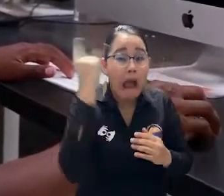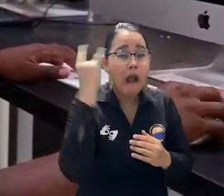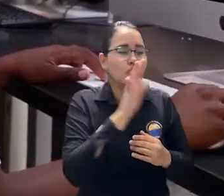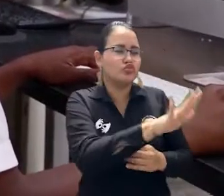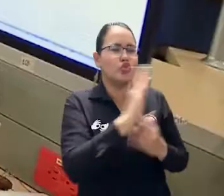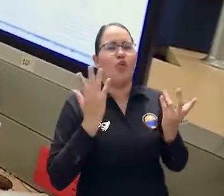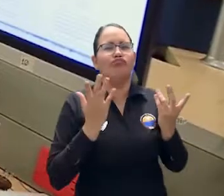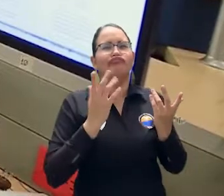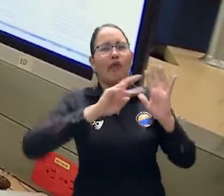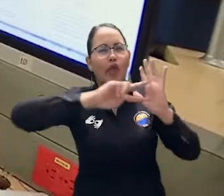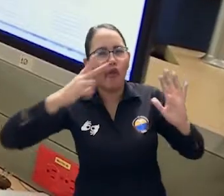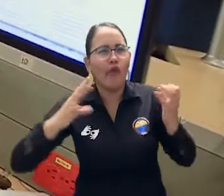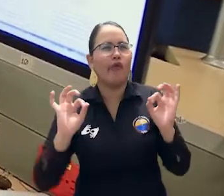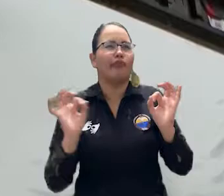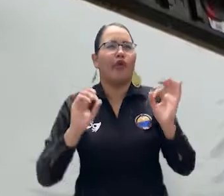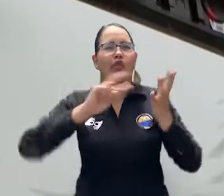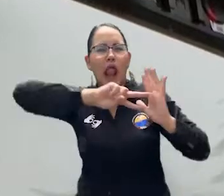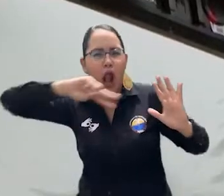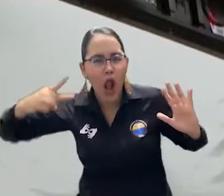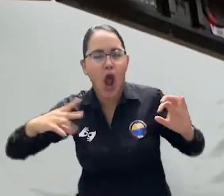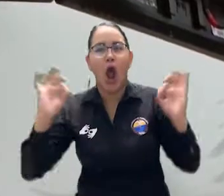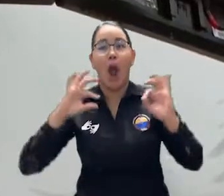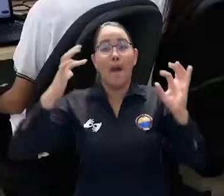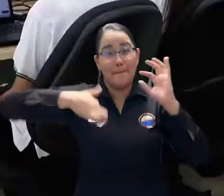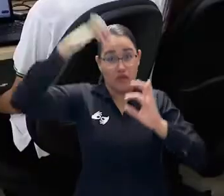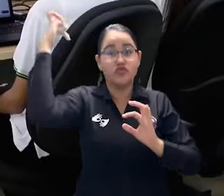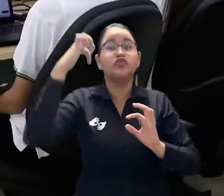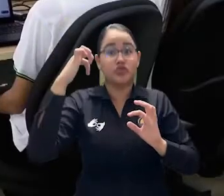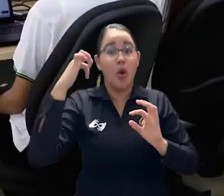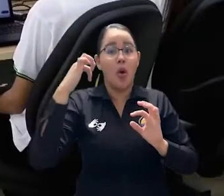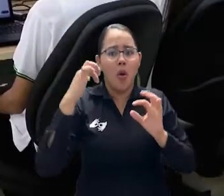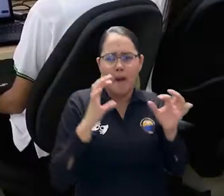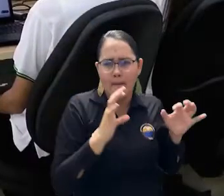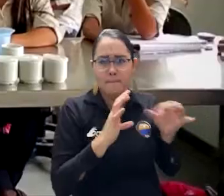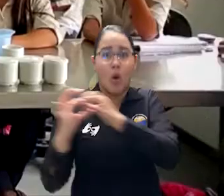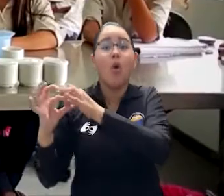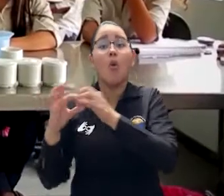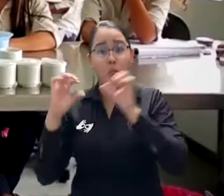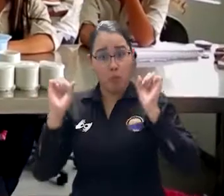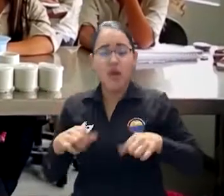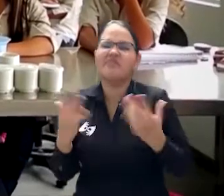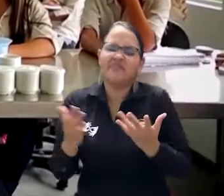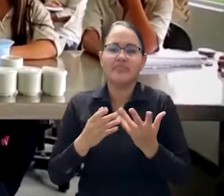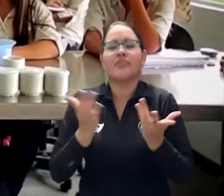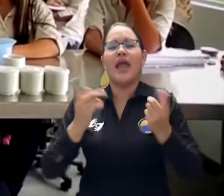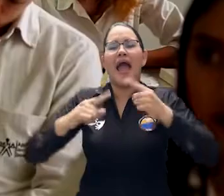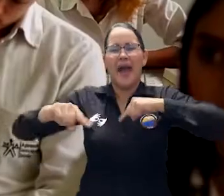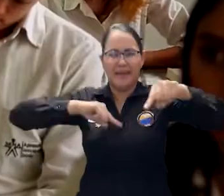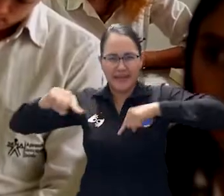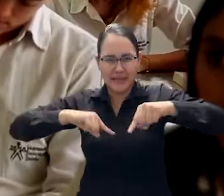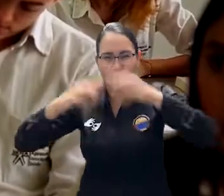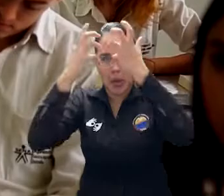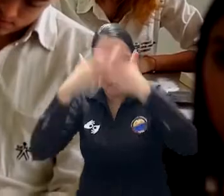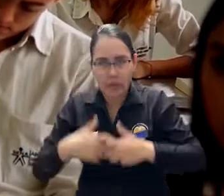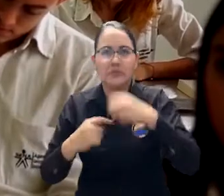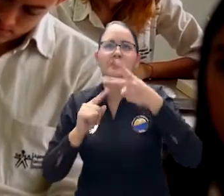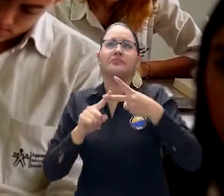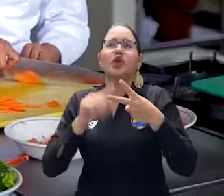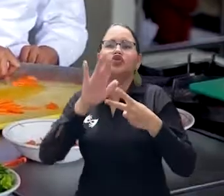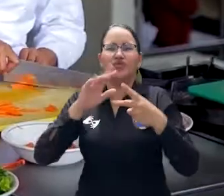SENA de programas técnicos, tecnólogos y profesionales, inicialmente administración de empresas,